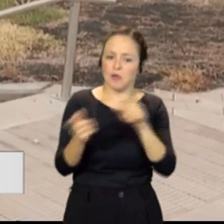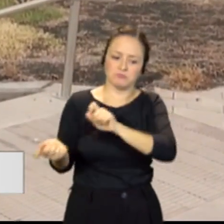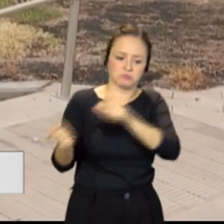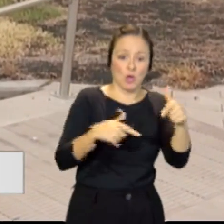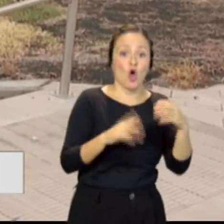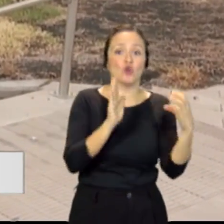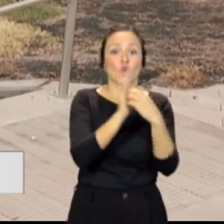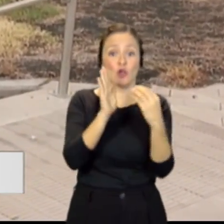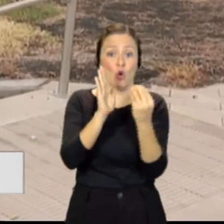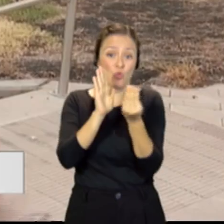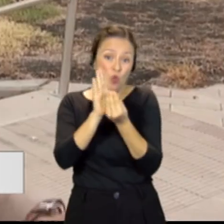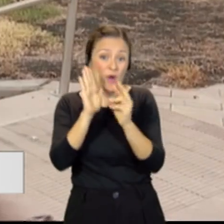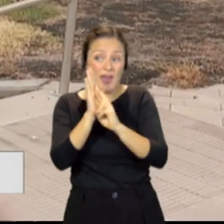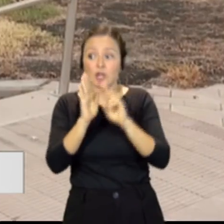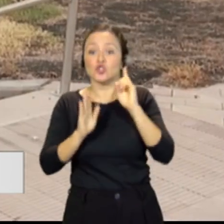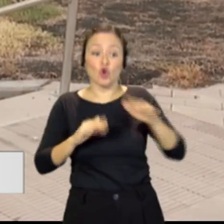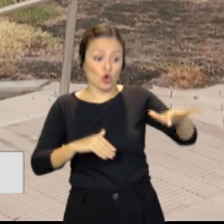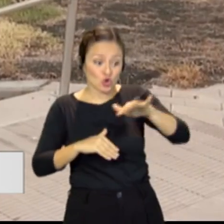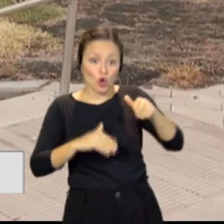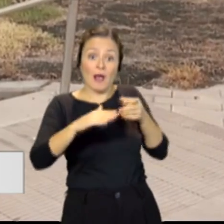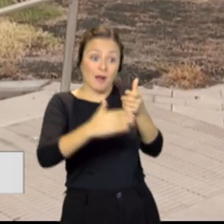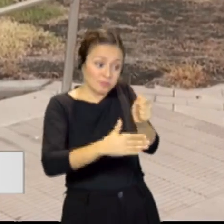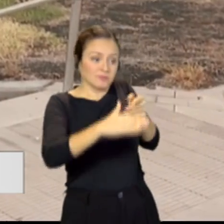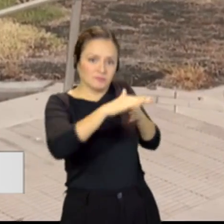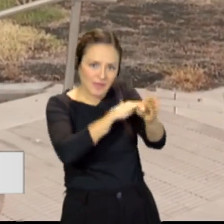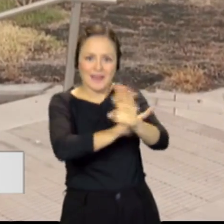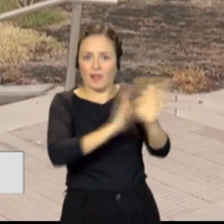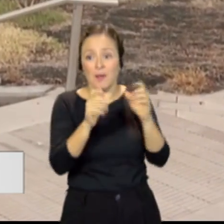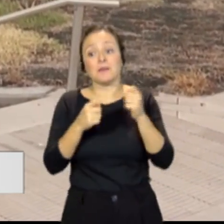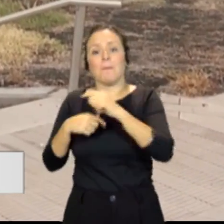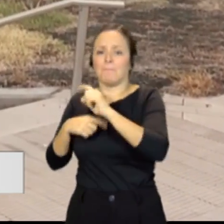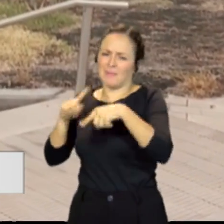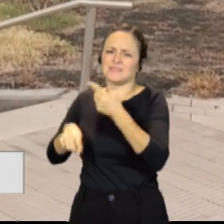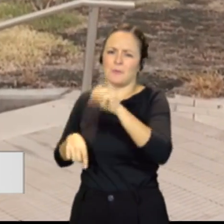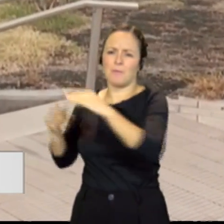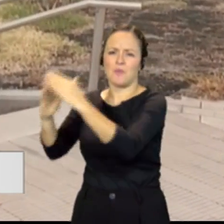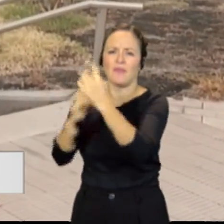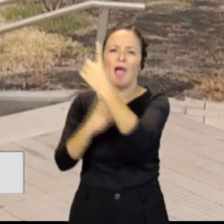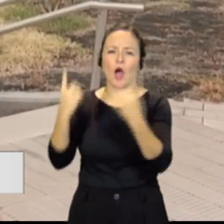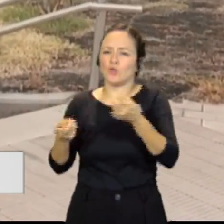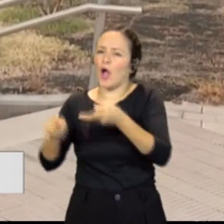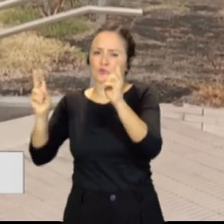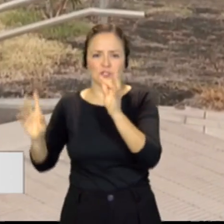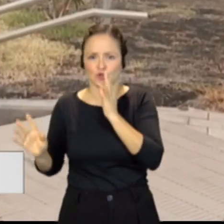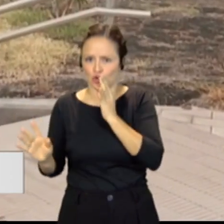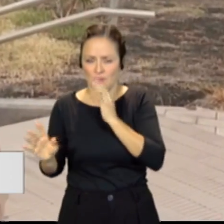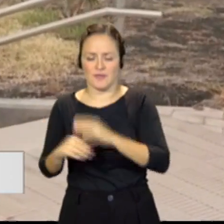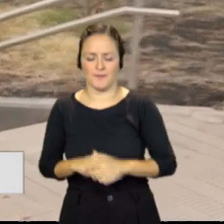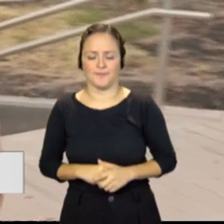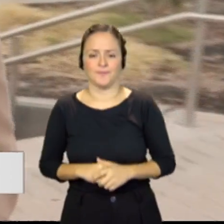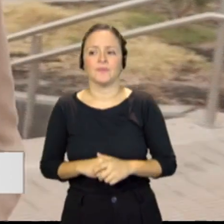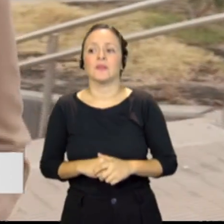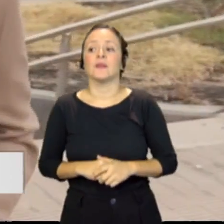a este núcleo solo sea necesario en este punto y también para aquellas viviendas que aún no han recibido una autorización por parte del Paypal. Nos